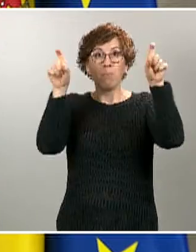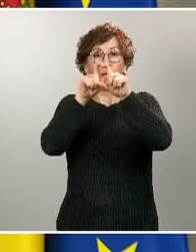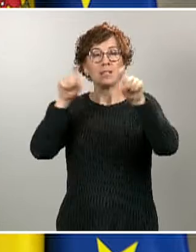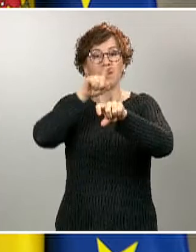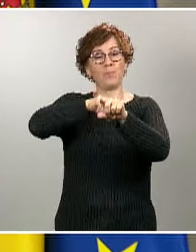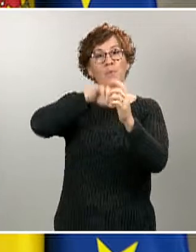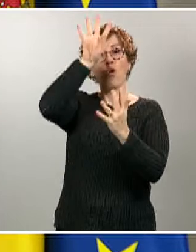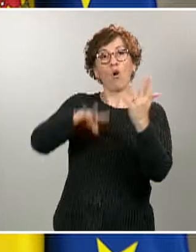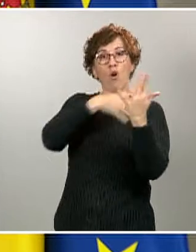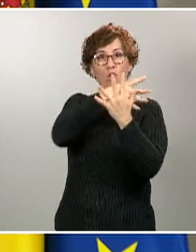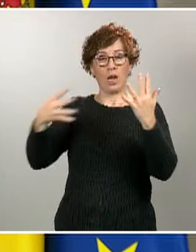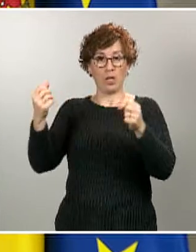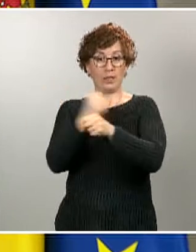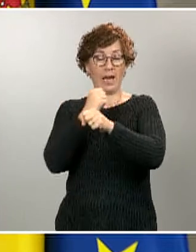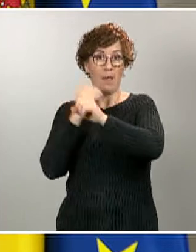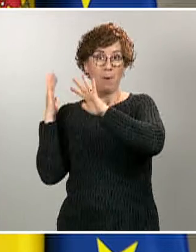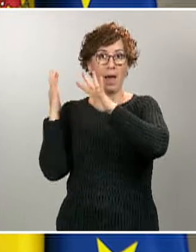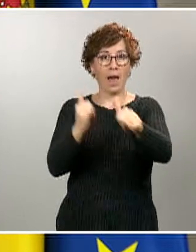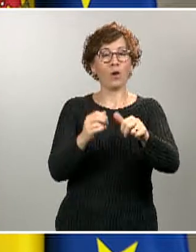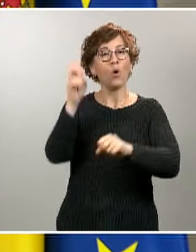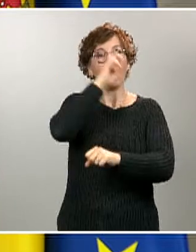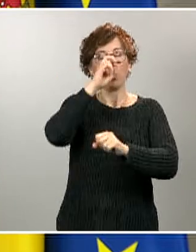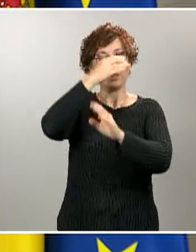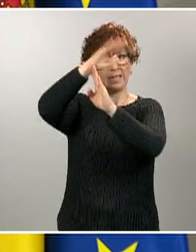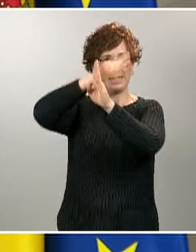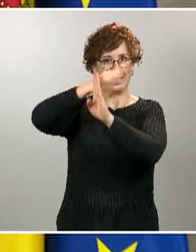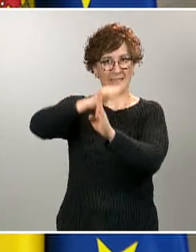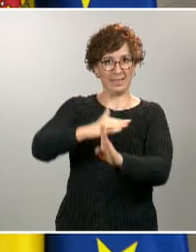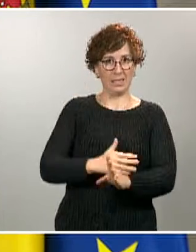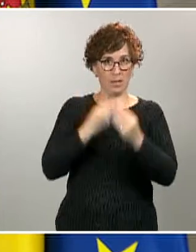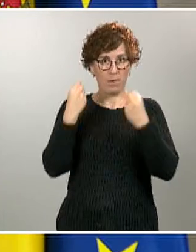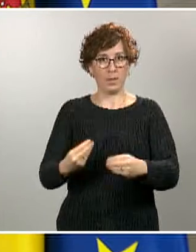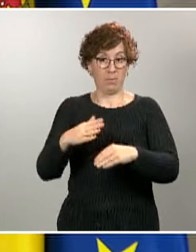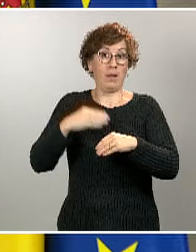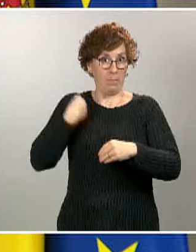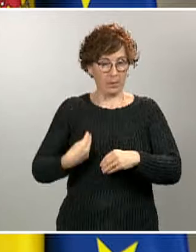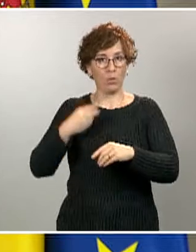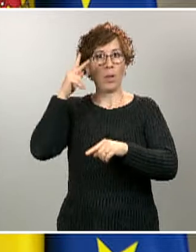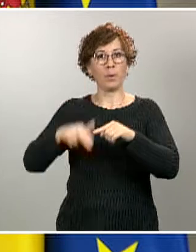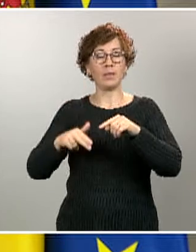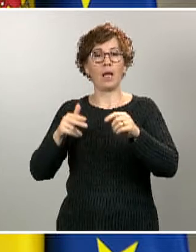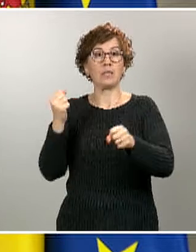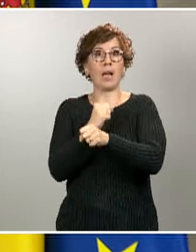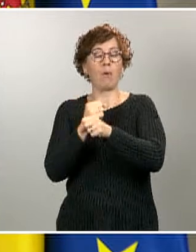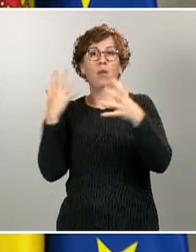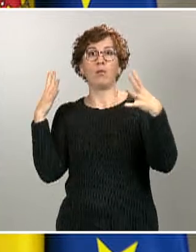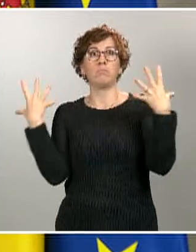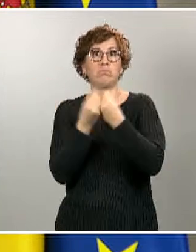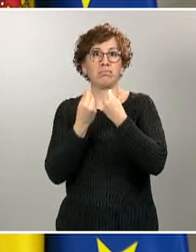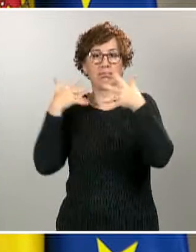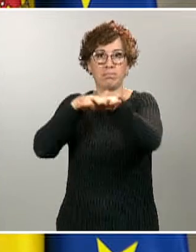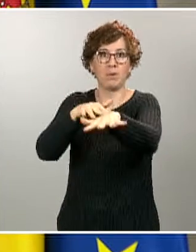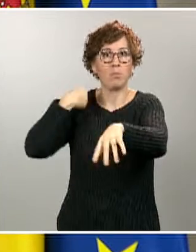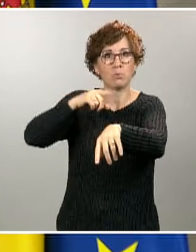al puesto de trabajo lo máximo posible para que no se produzcan aglomeraciones ni en las entradas ni en las salidas o en los cambios de turnos